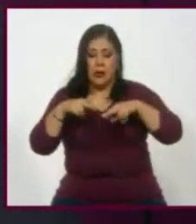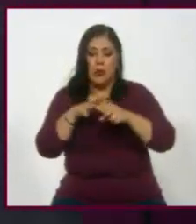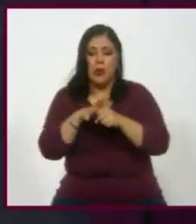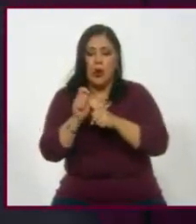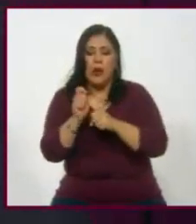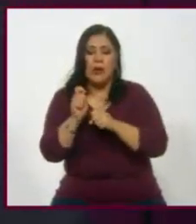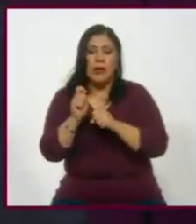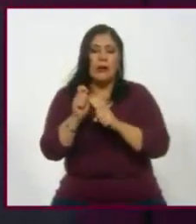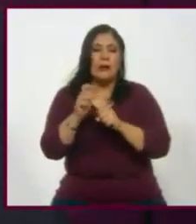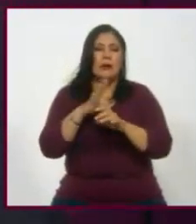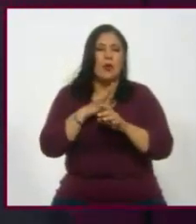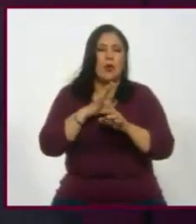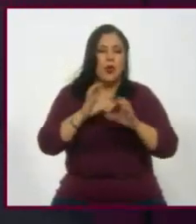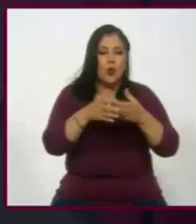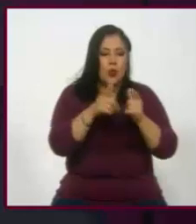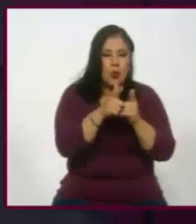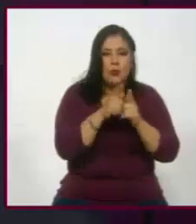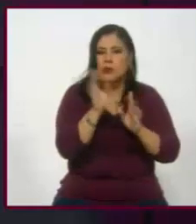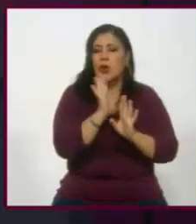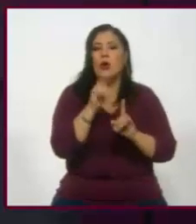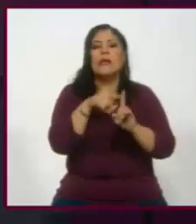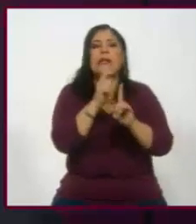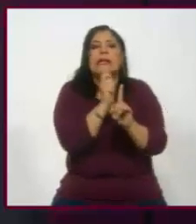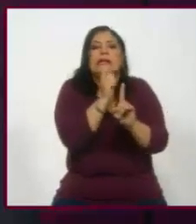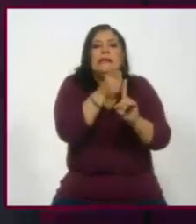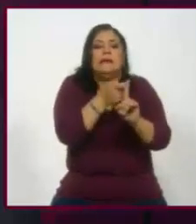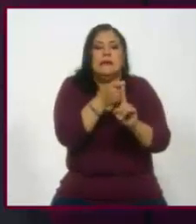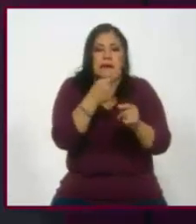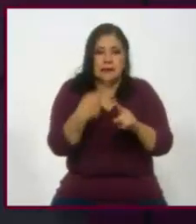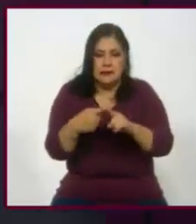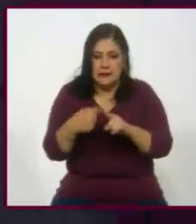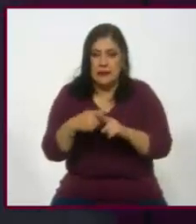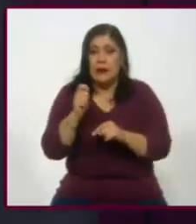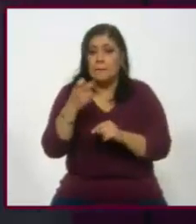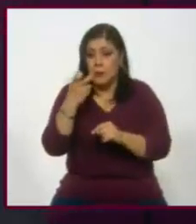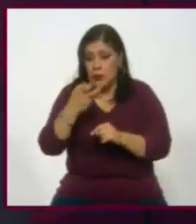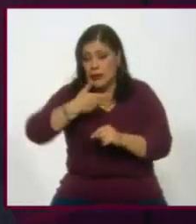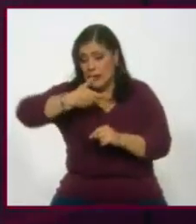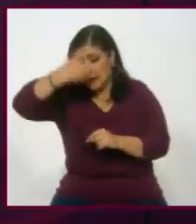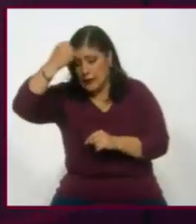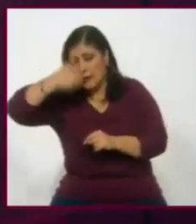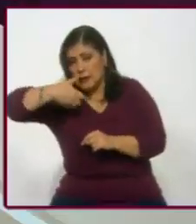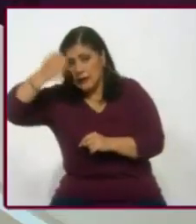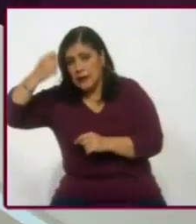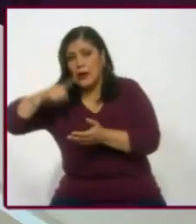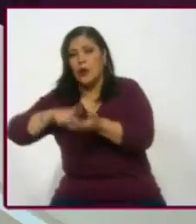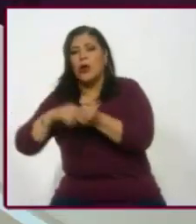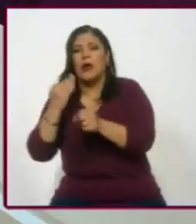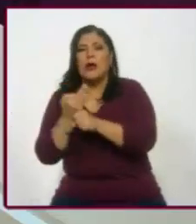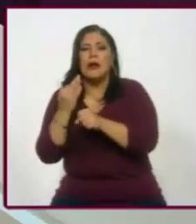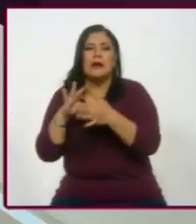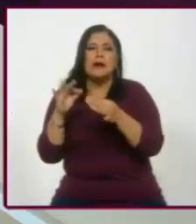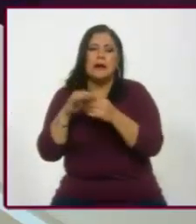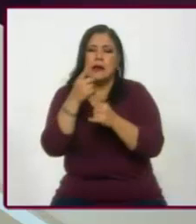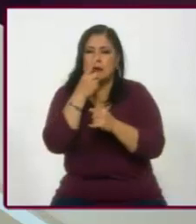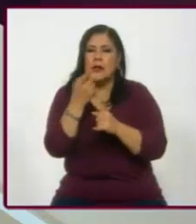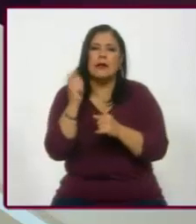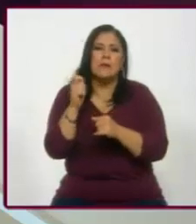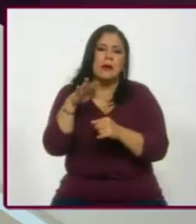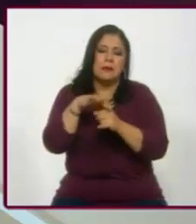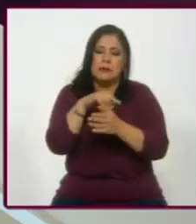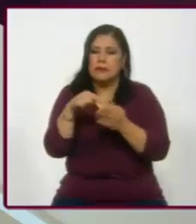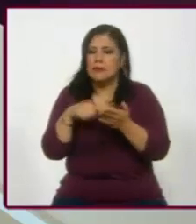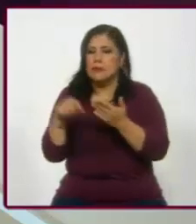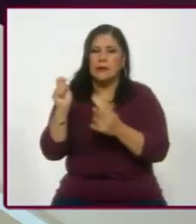está. Y ahí está, y de ahí que ahora todo el tema de candidatos sea infinitamente más importante para explicar la variable electoral que